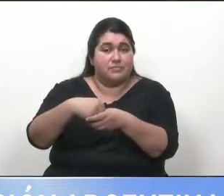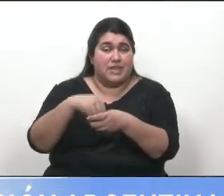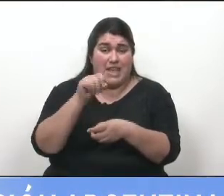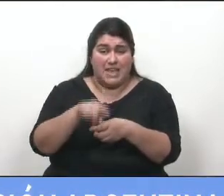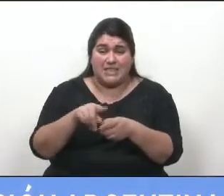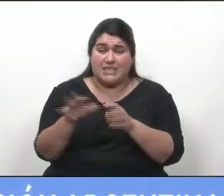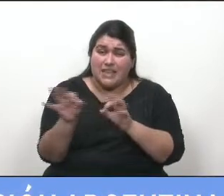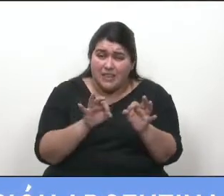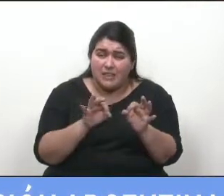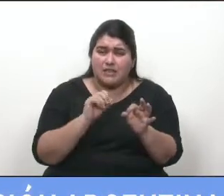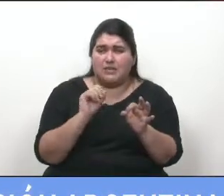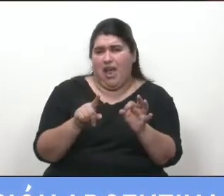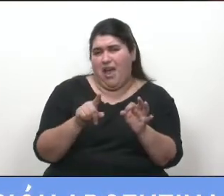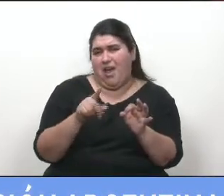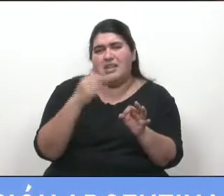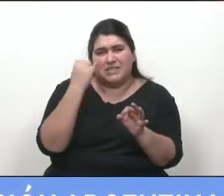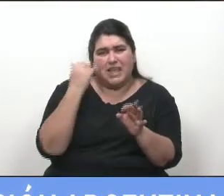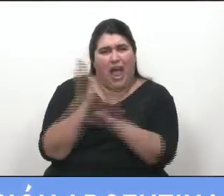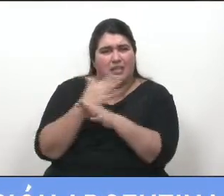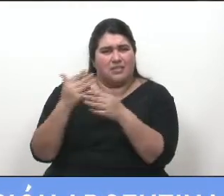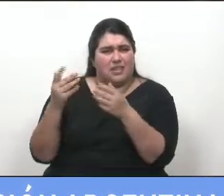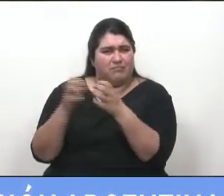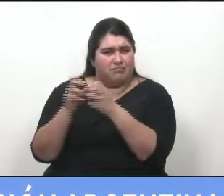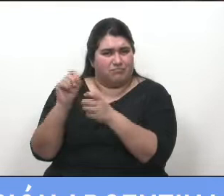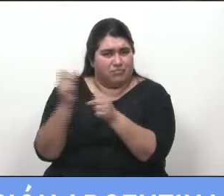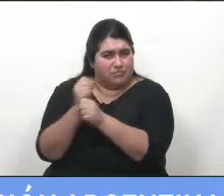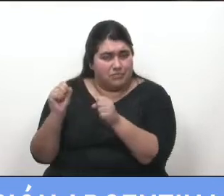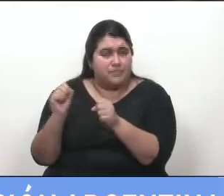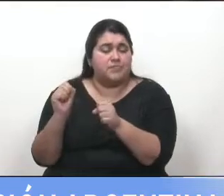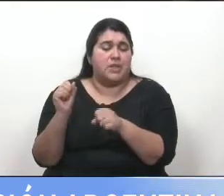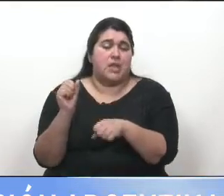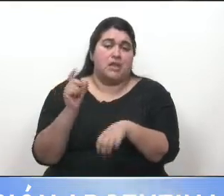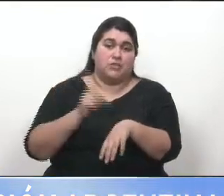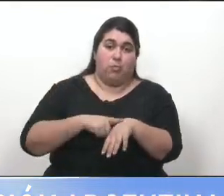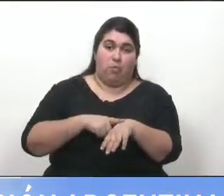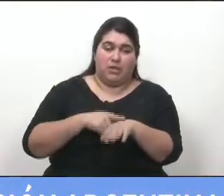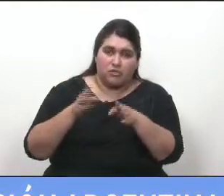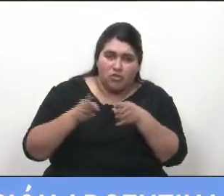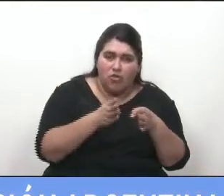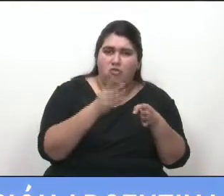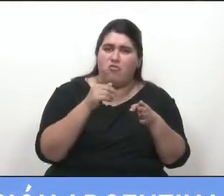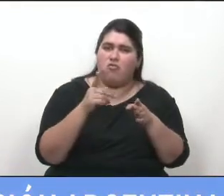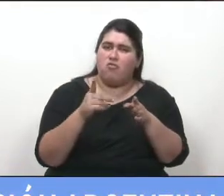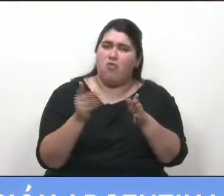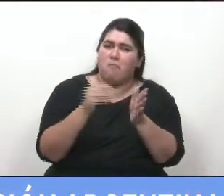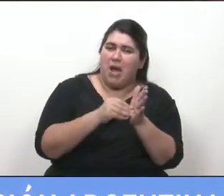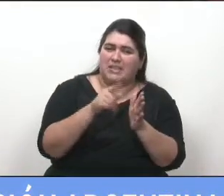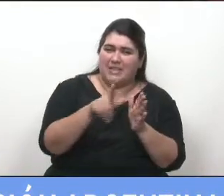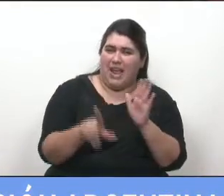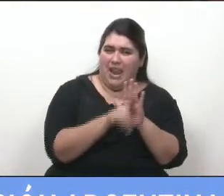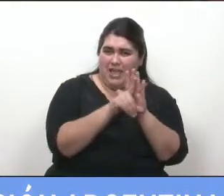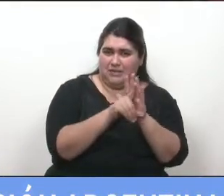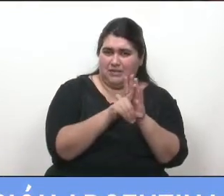legislativa que a través de una ley se pone en vigencia una sección de otra ley cuyas restantes